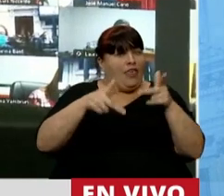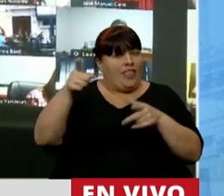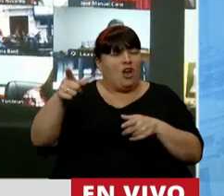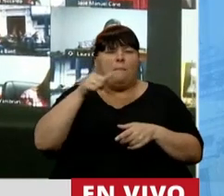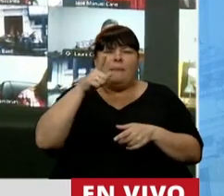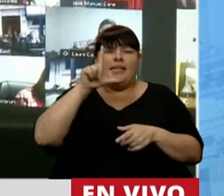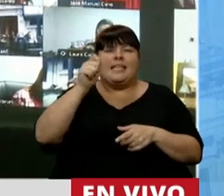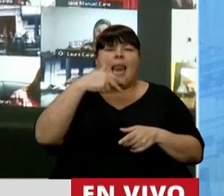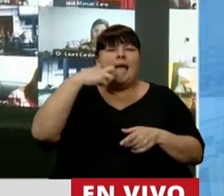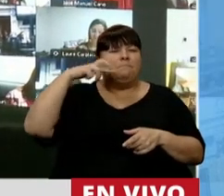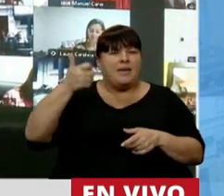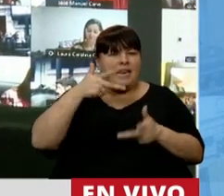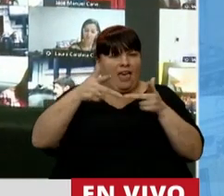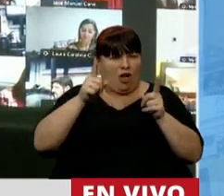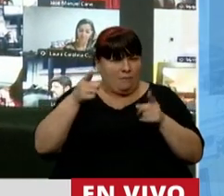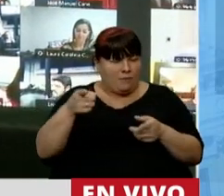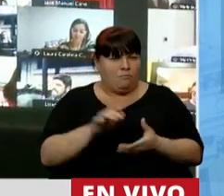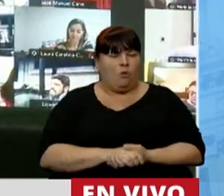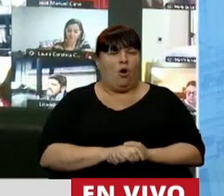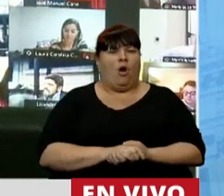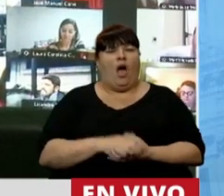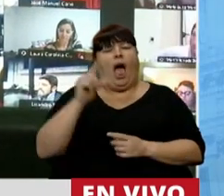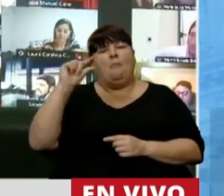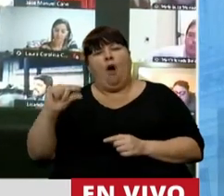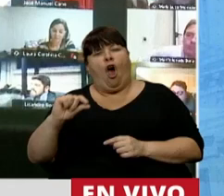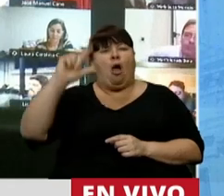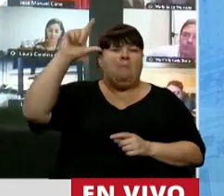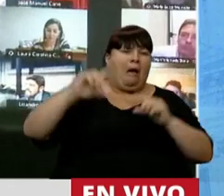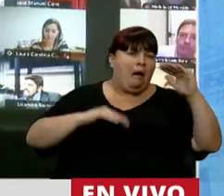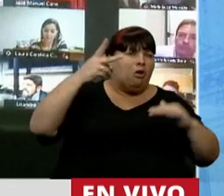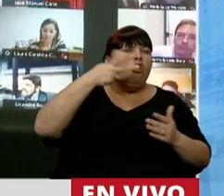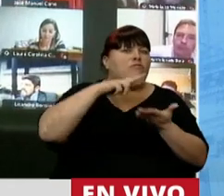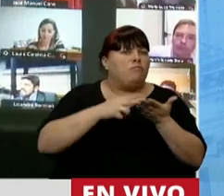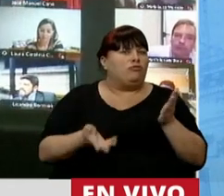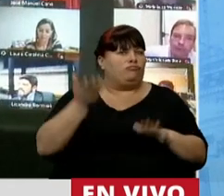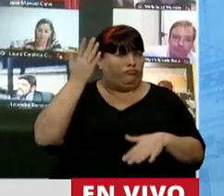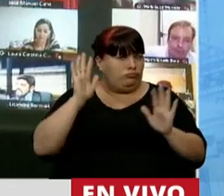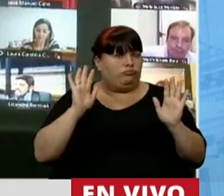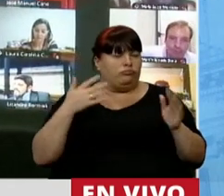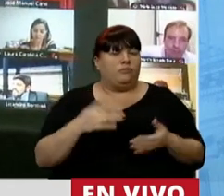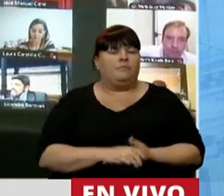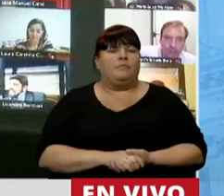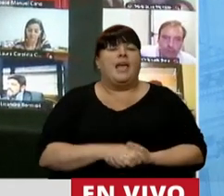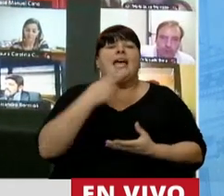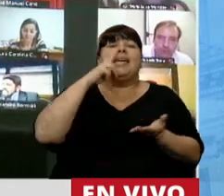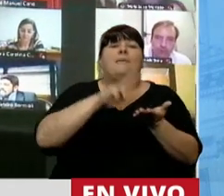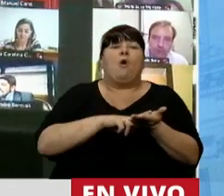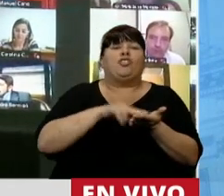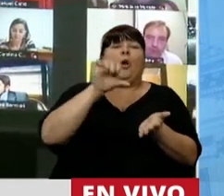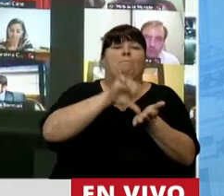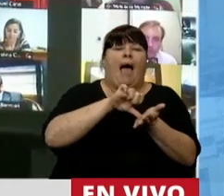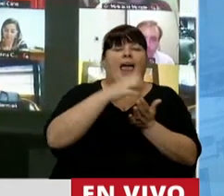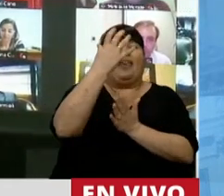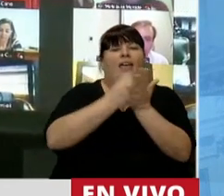creo que la Pina. Uno más chico, uno más grande. No, el impuesto país,